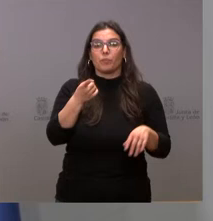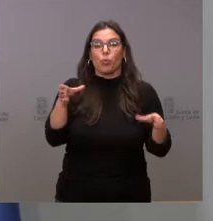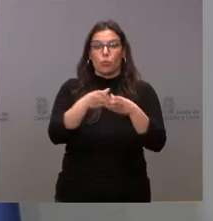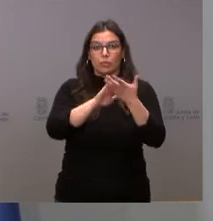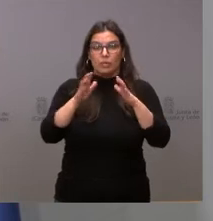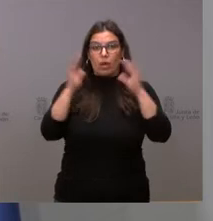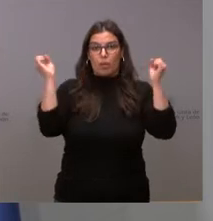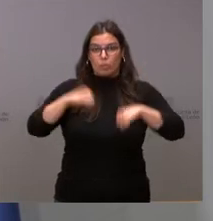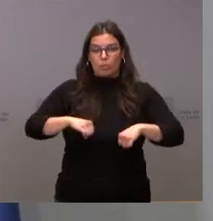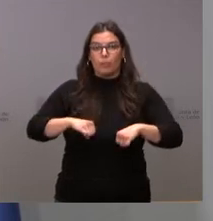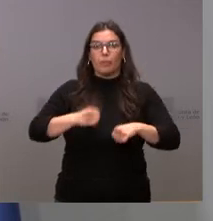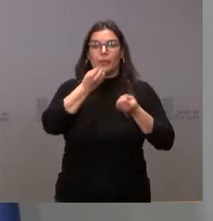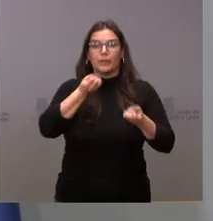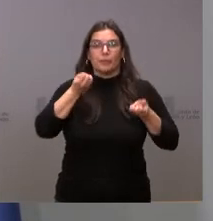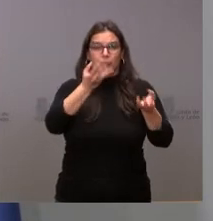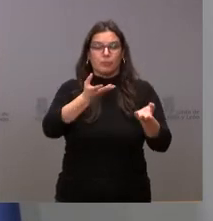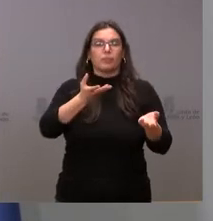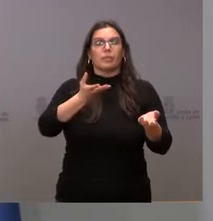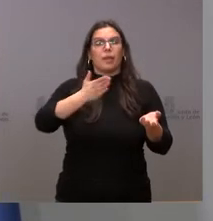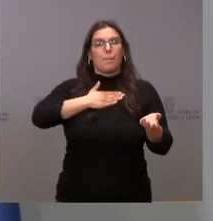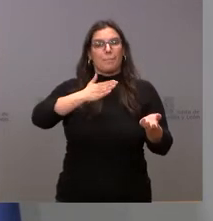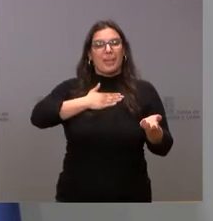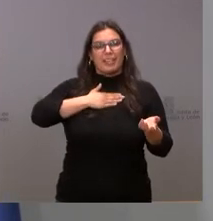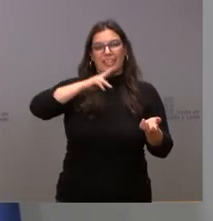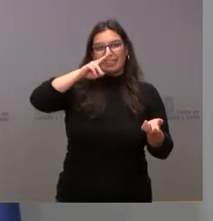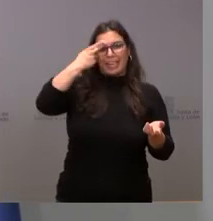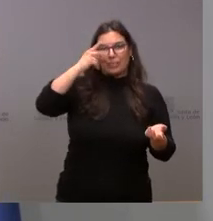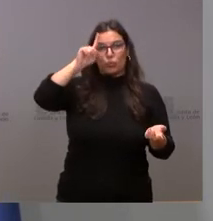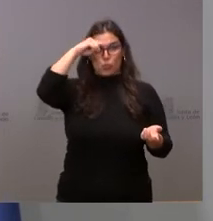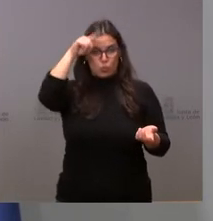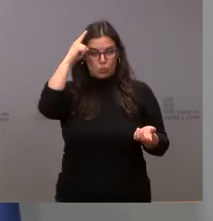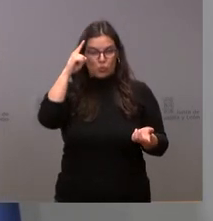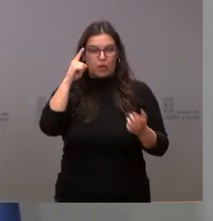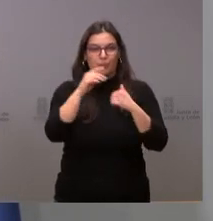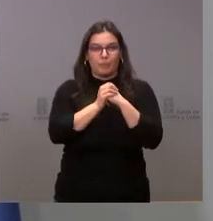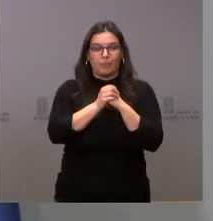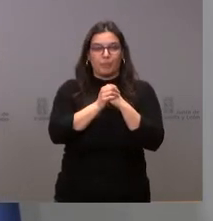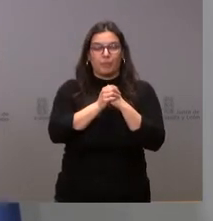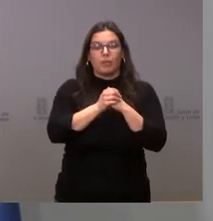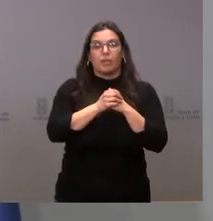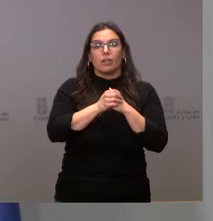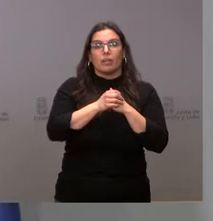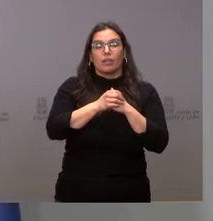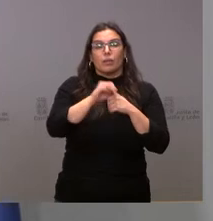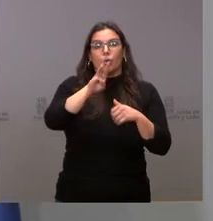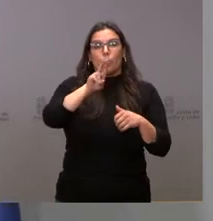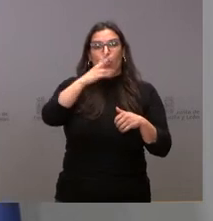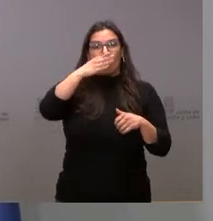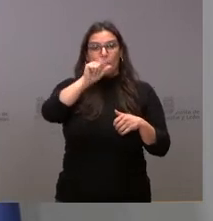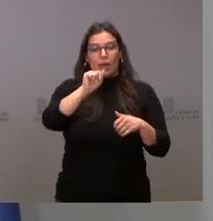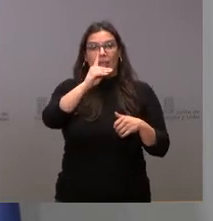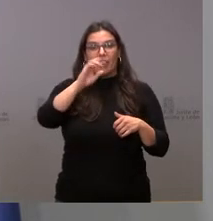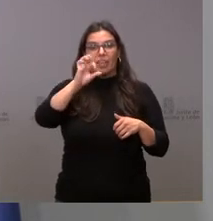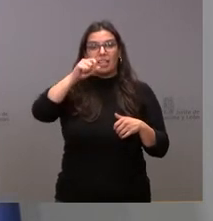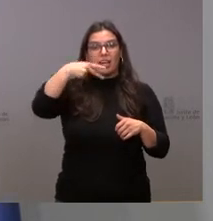aprobado diversas declaraciones de bienes de interés cultural en Puebla de Sanabria, el monumento de